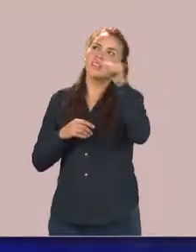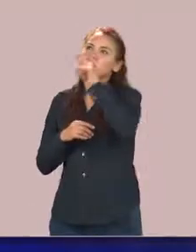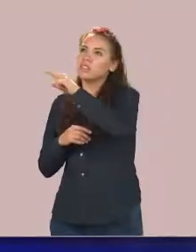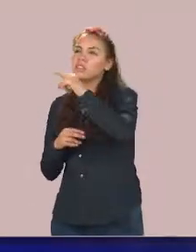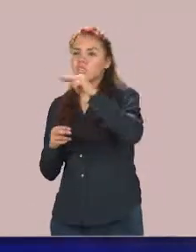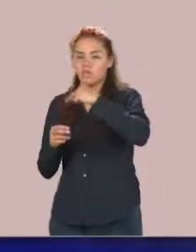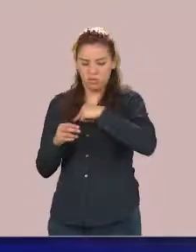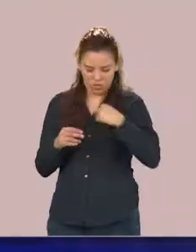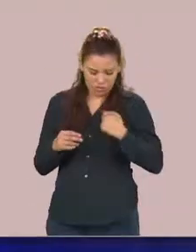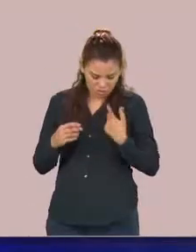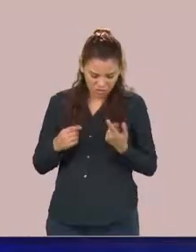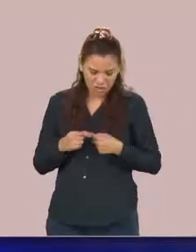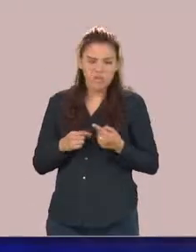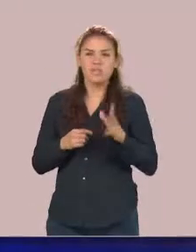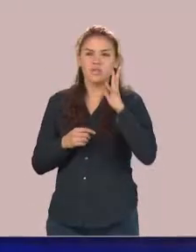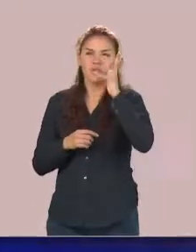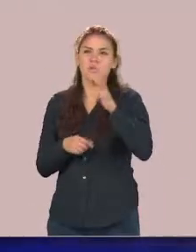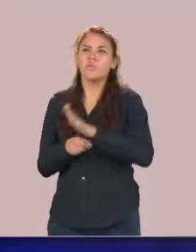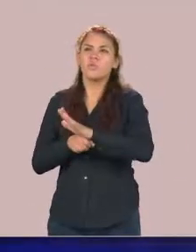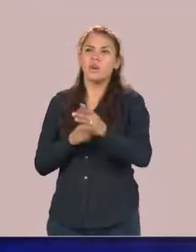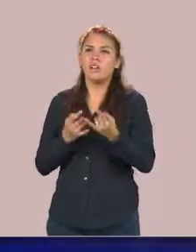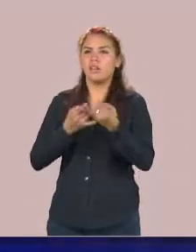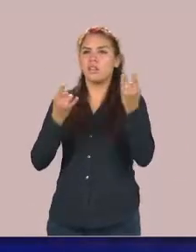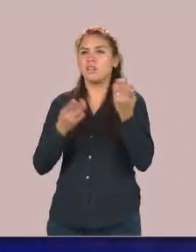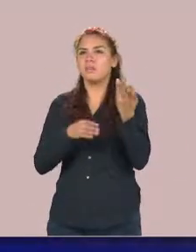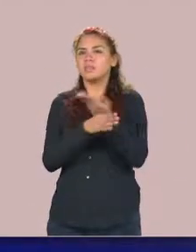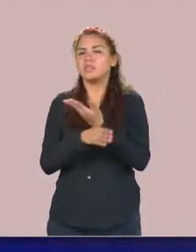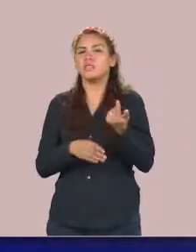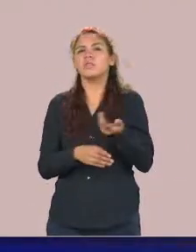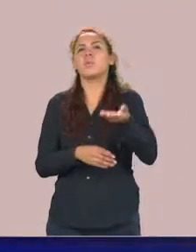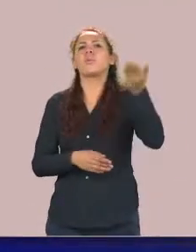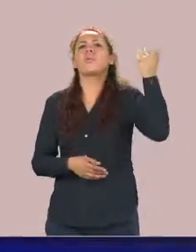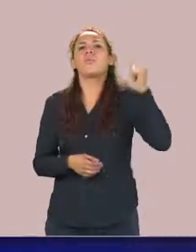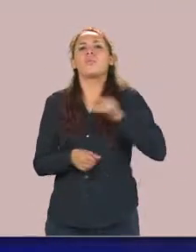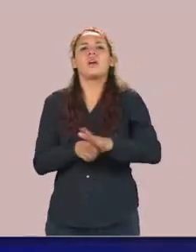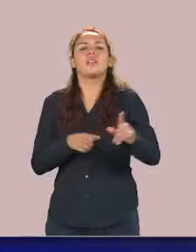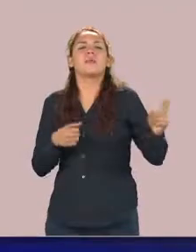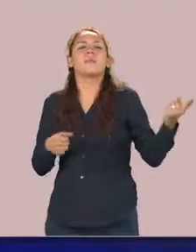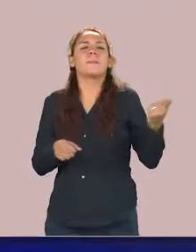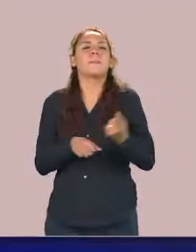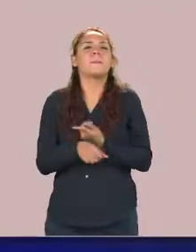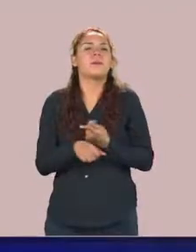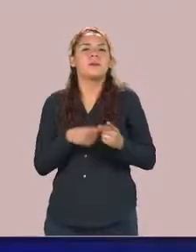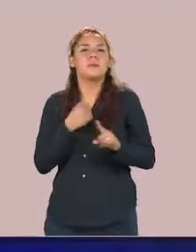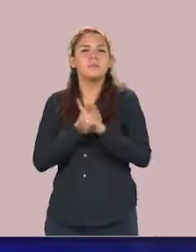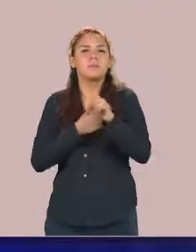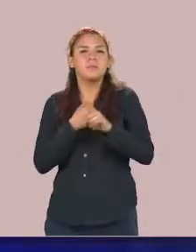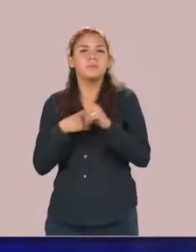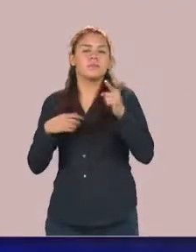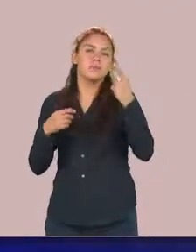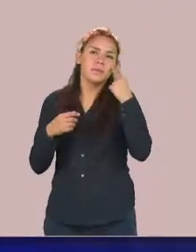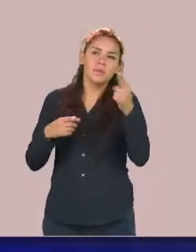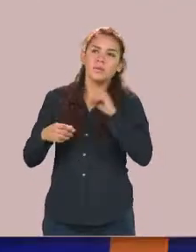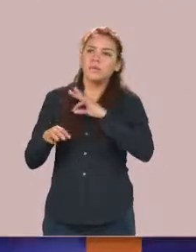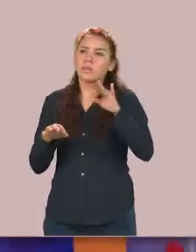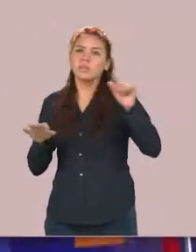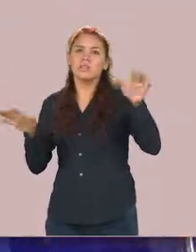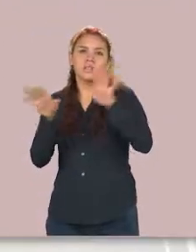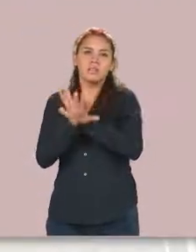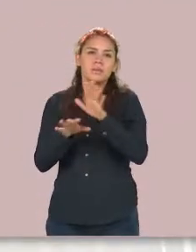nos dirigimos y para ver qué podemos modificar para tener una mejor sociedad en un futuro